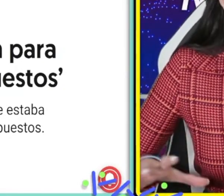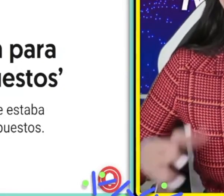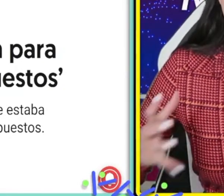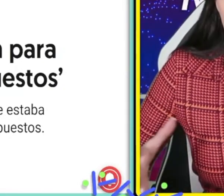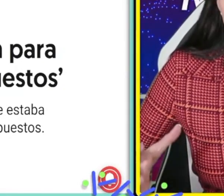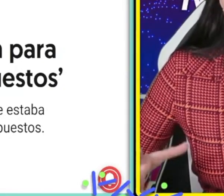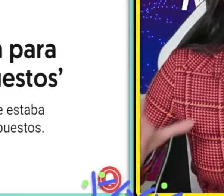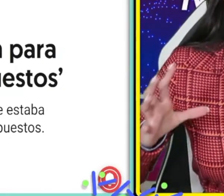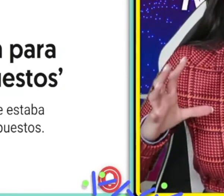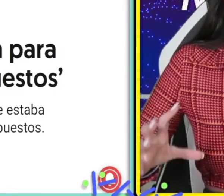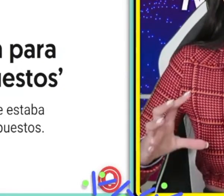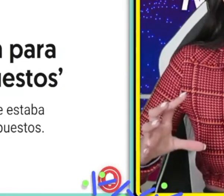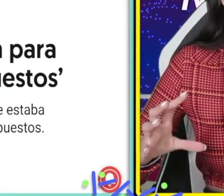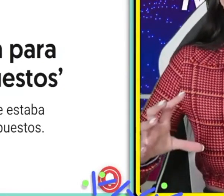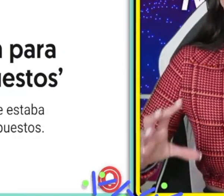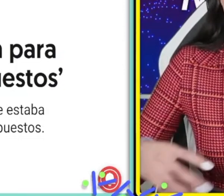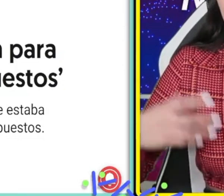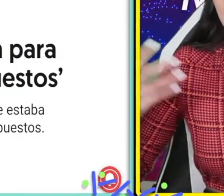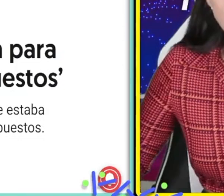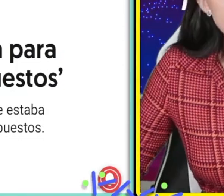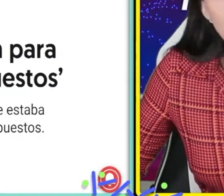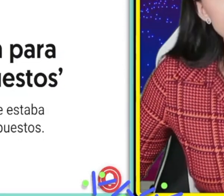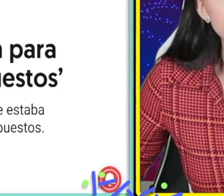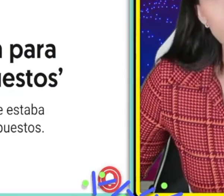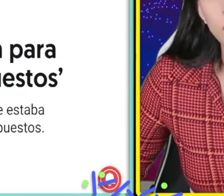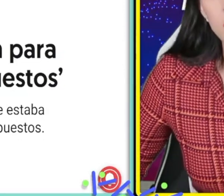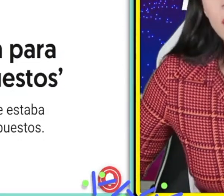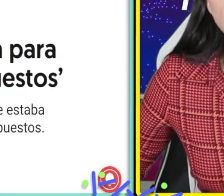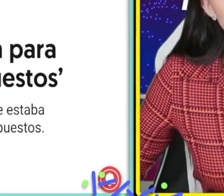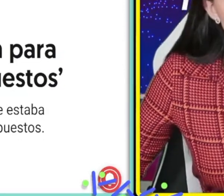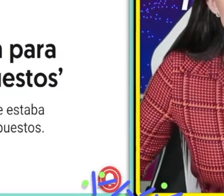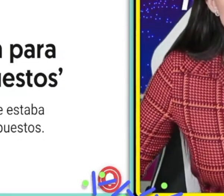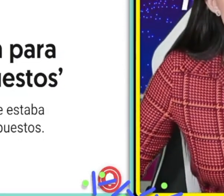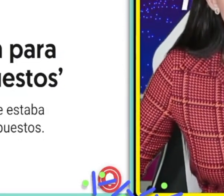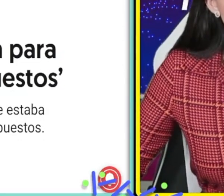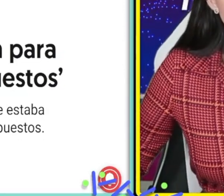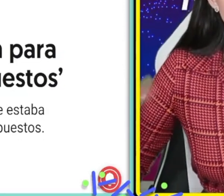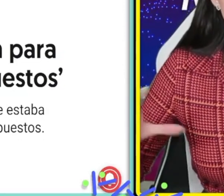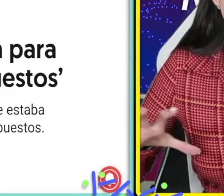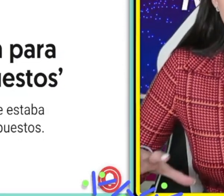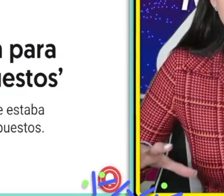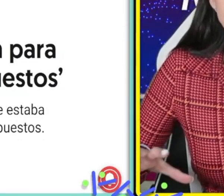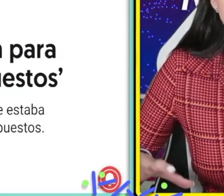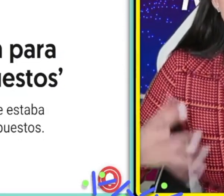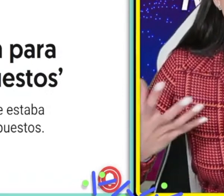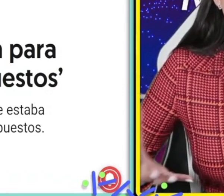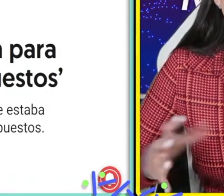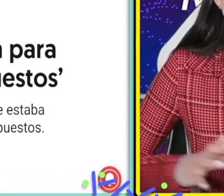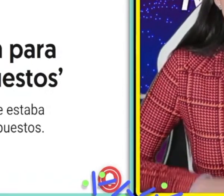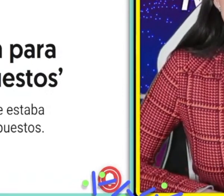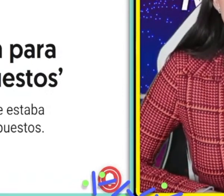urgido por lana y de qué forma van a generar lana, pues generando ese tipo de conflictos peligrosos. imagínense